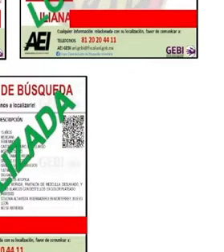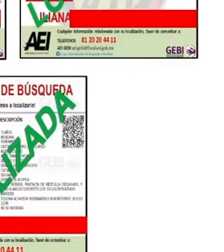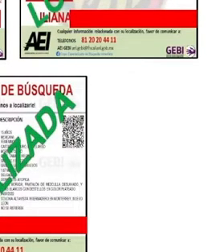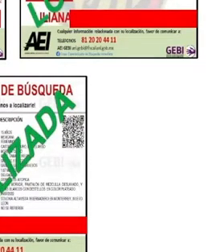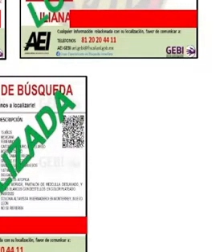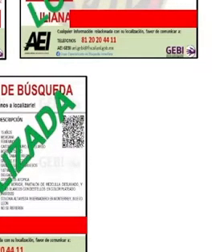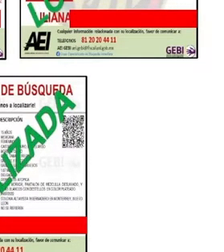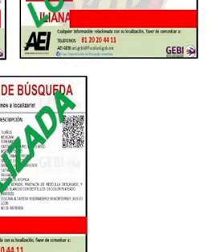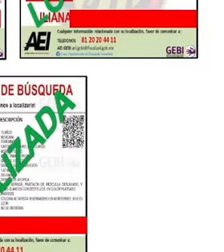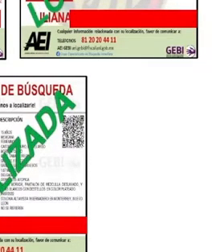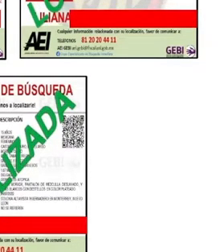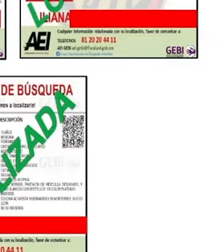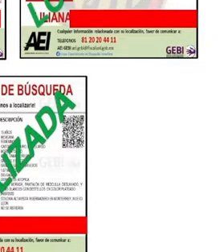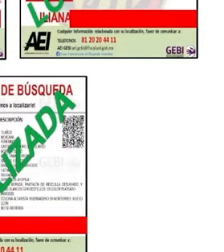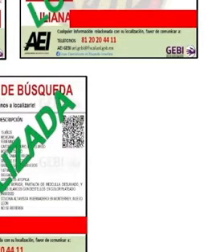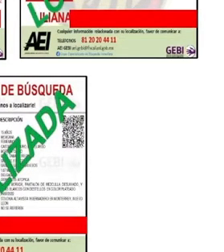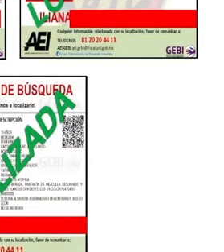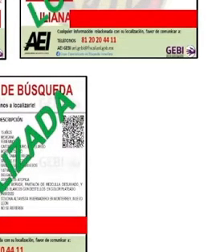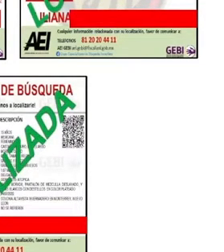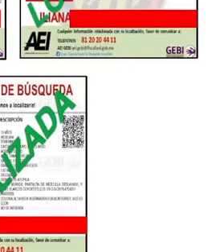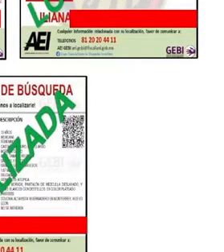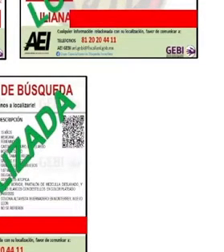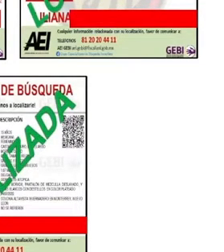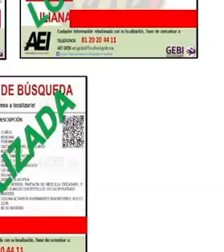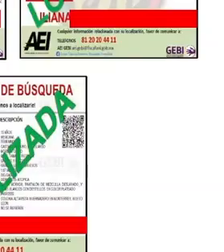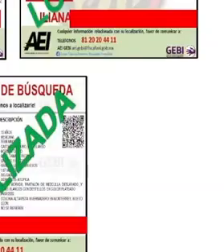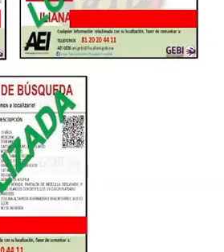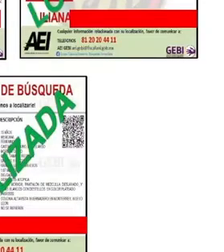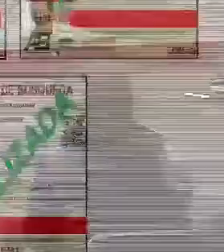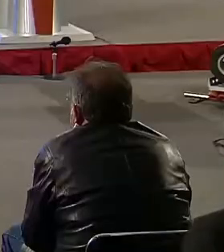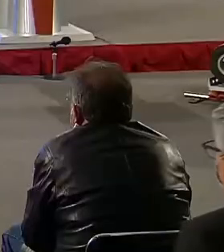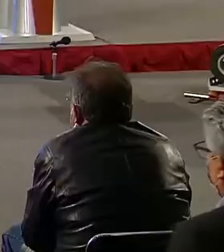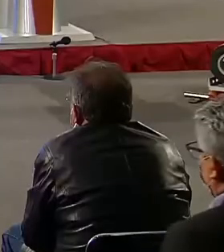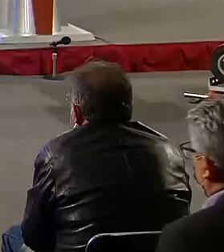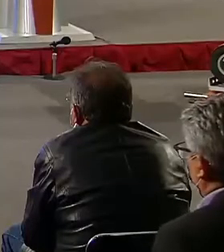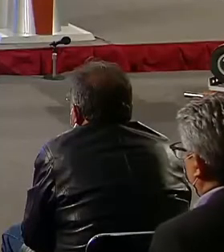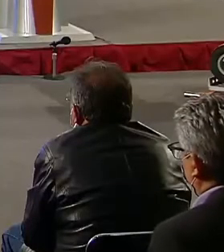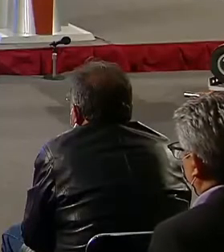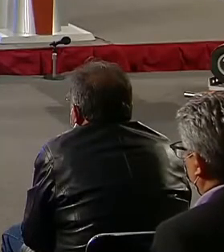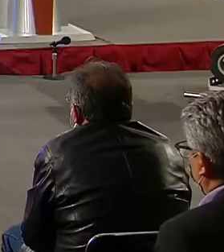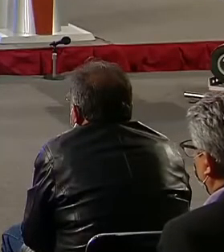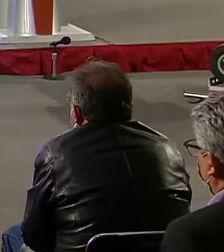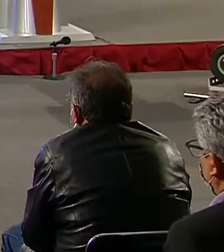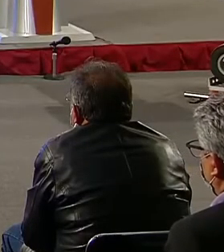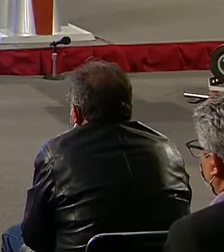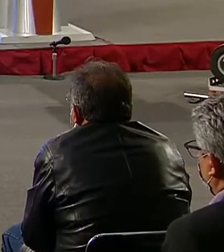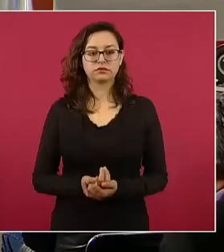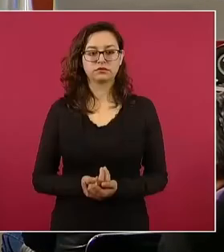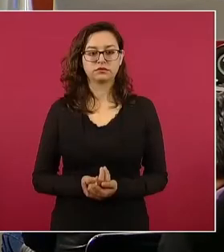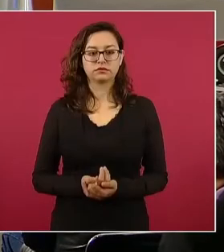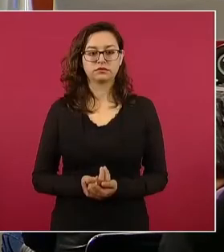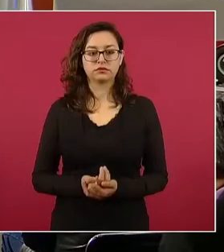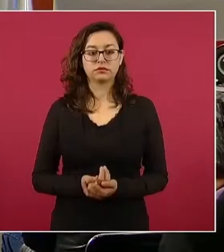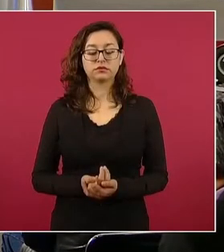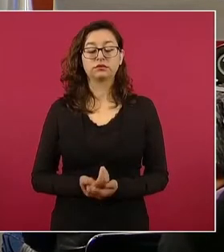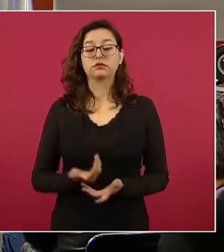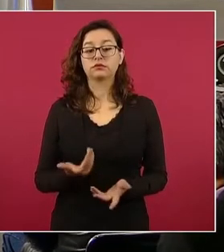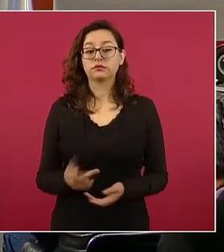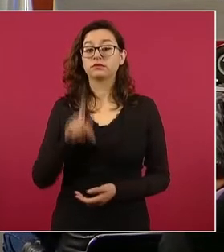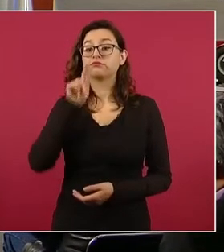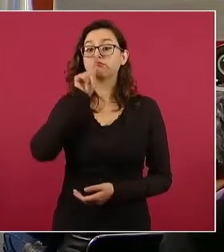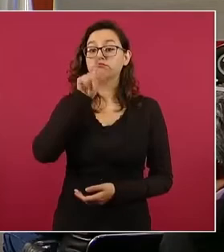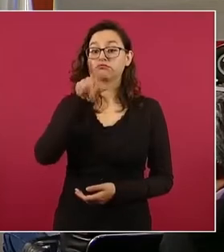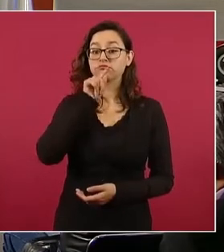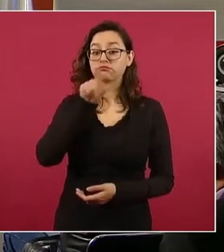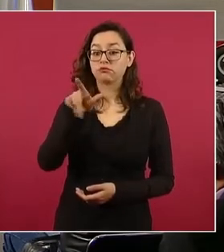todas con bien y ya están con sus familias. También informar que en el caso siguiente, por favor, de Jalisco, durante